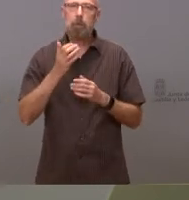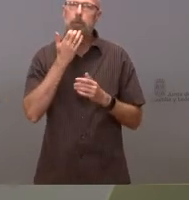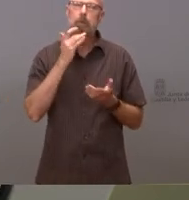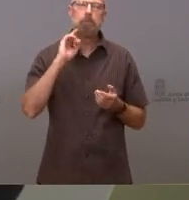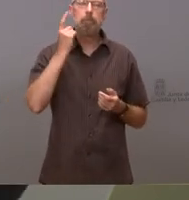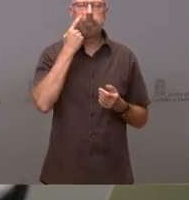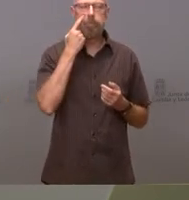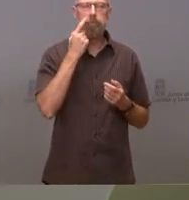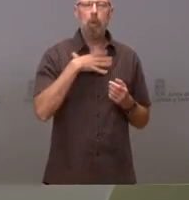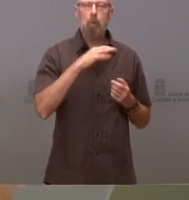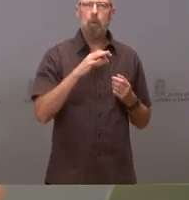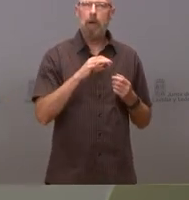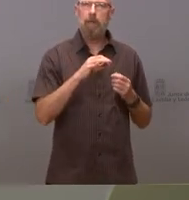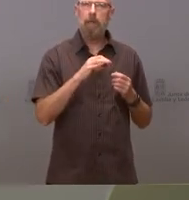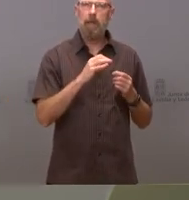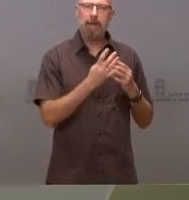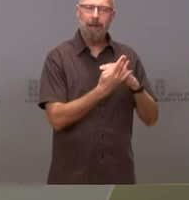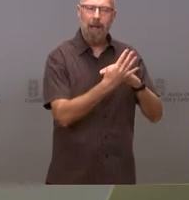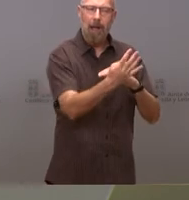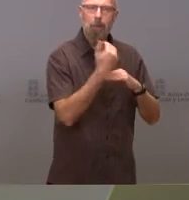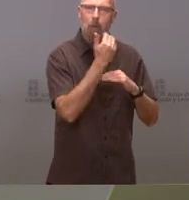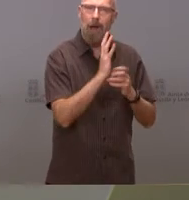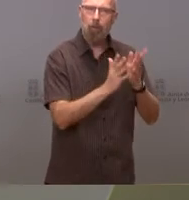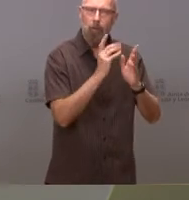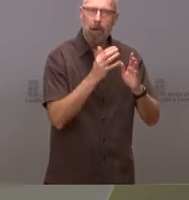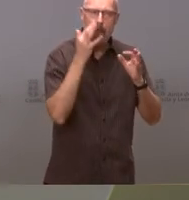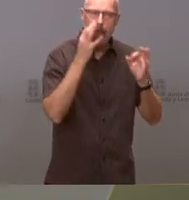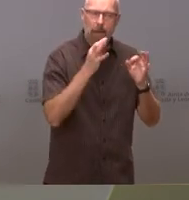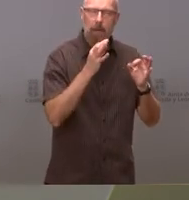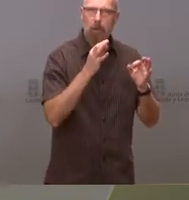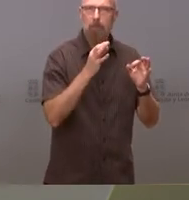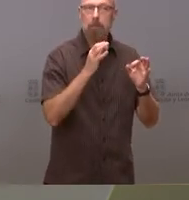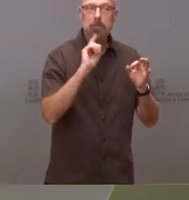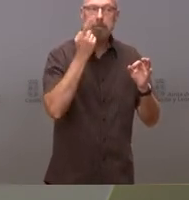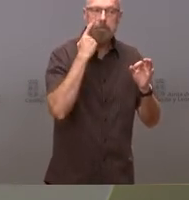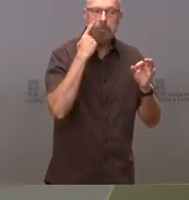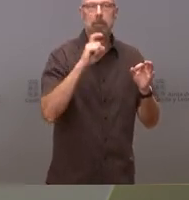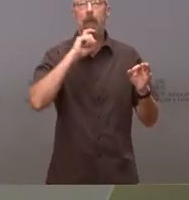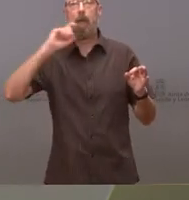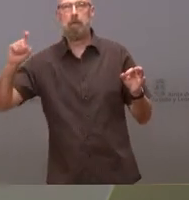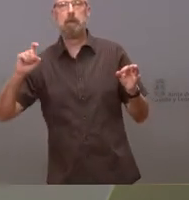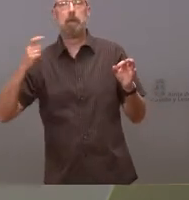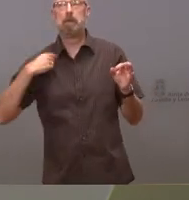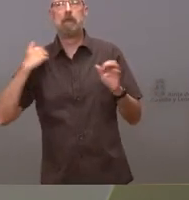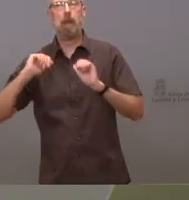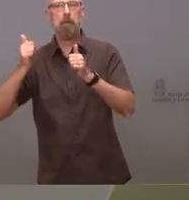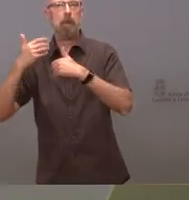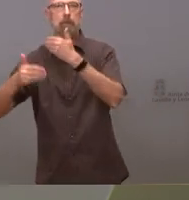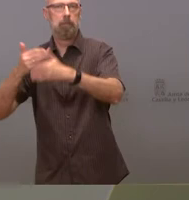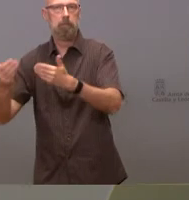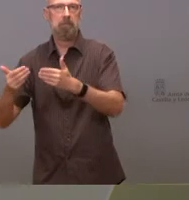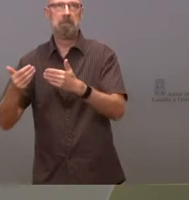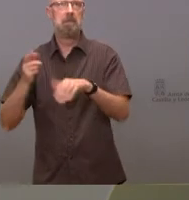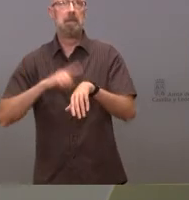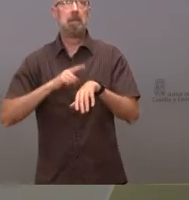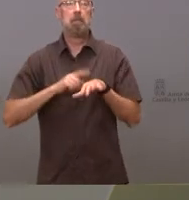alguna masa algún campo que podía tener ese riesgo se activa y repito en un plazo de minutos